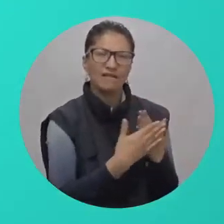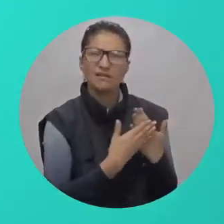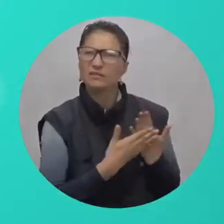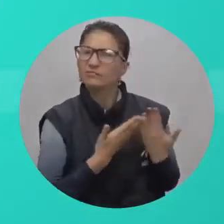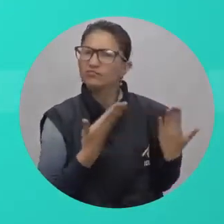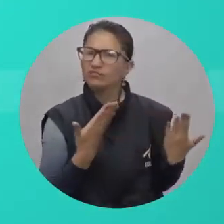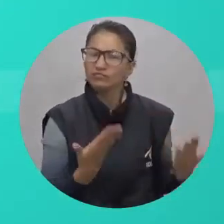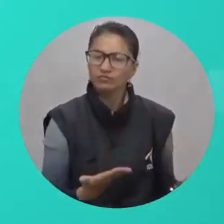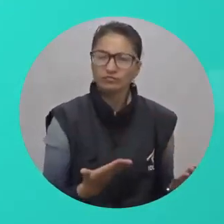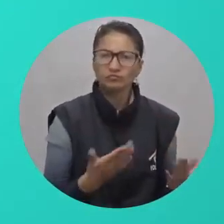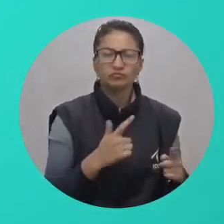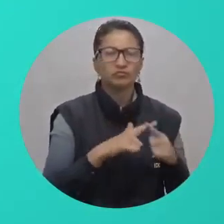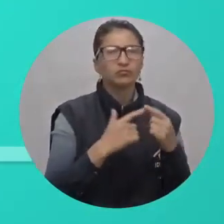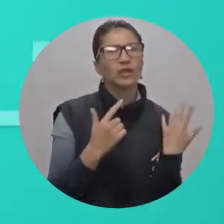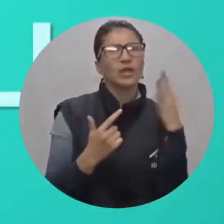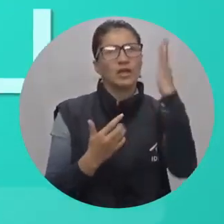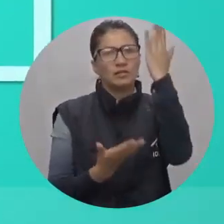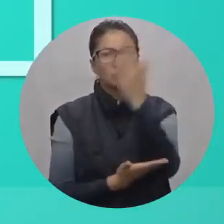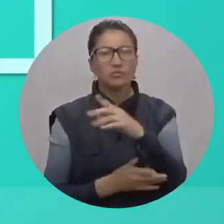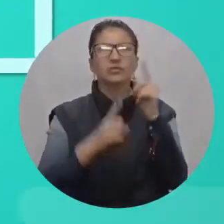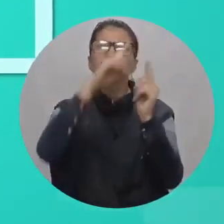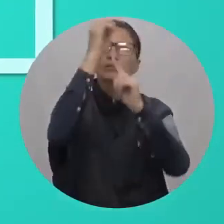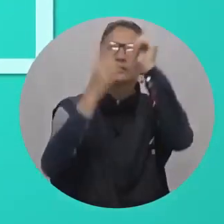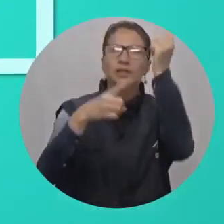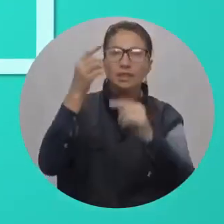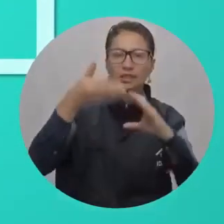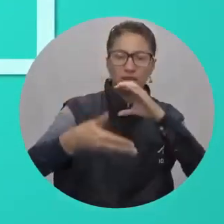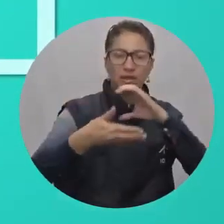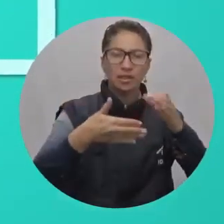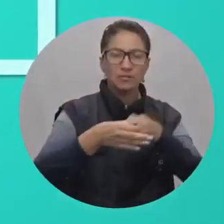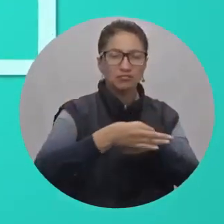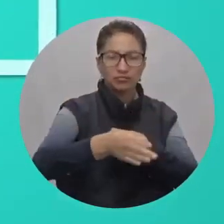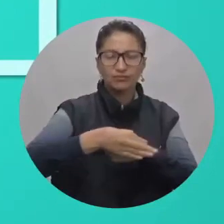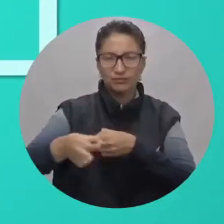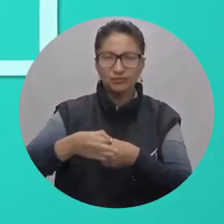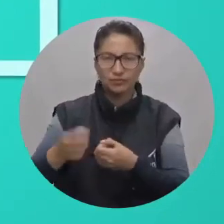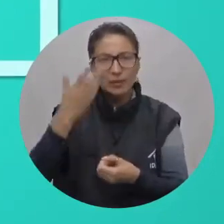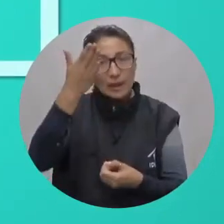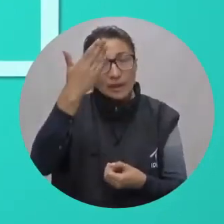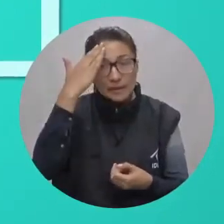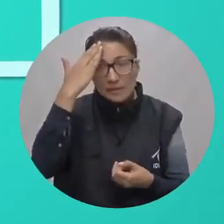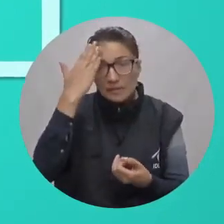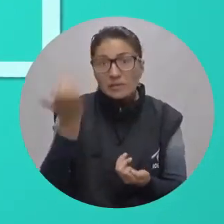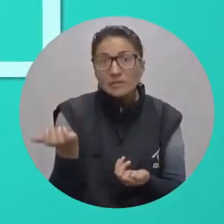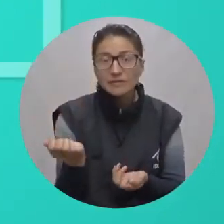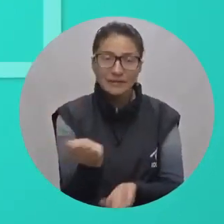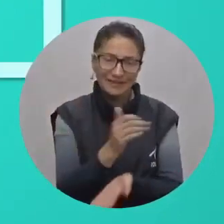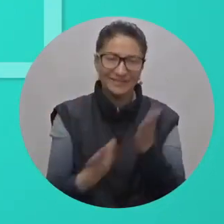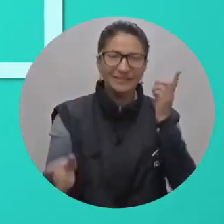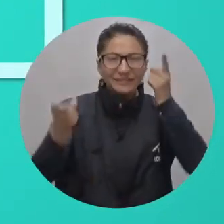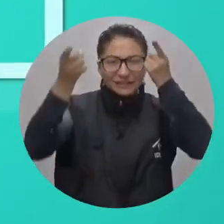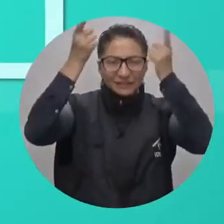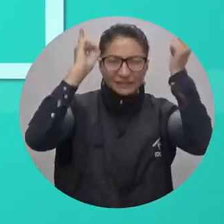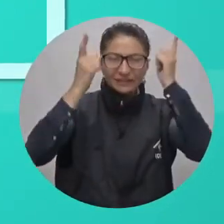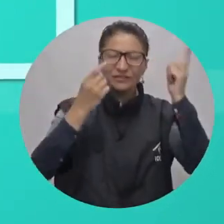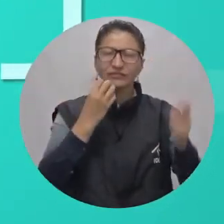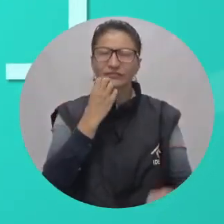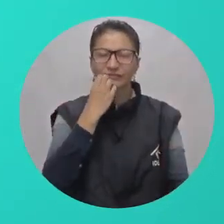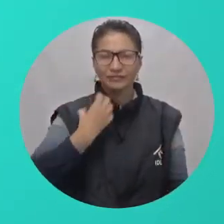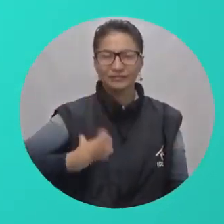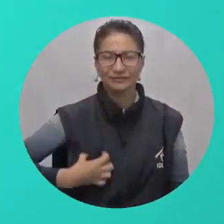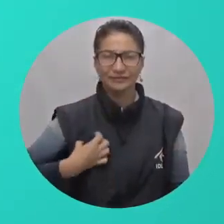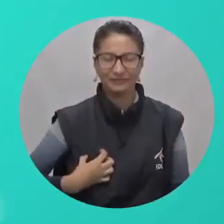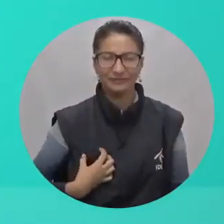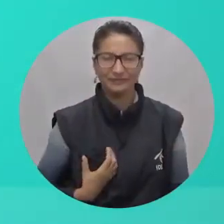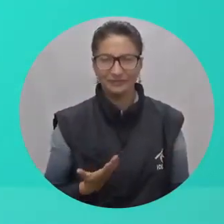consultar la aplicación Mi Pronóstico del IDEAM. Ahora con información sobre deforestación, rayos, pronósticos y alertas a nivel